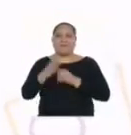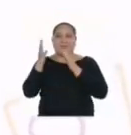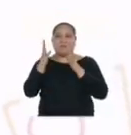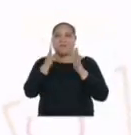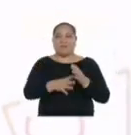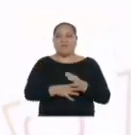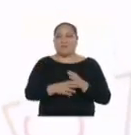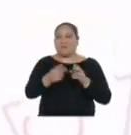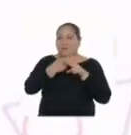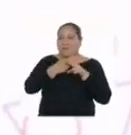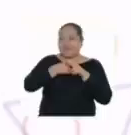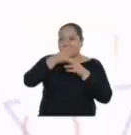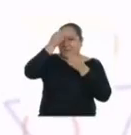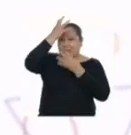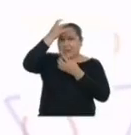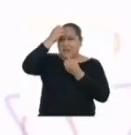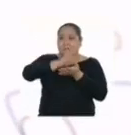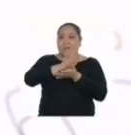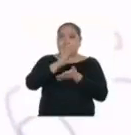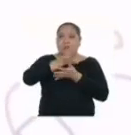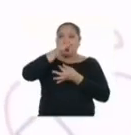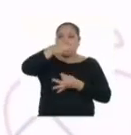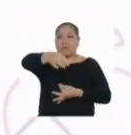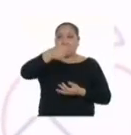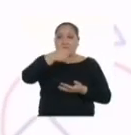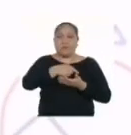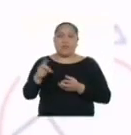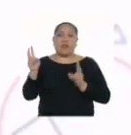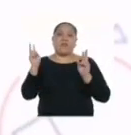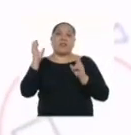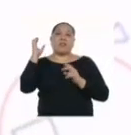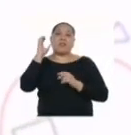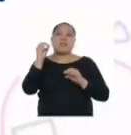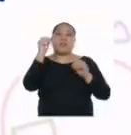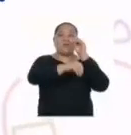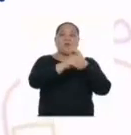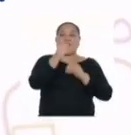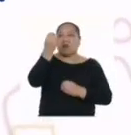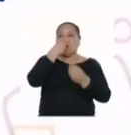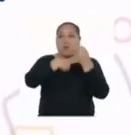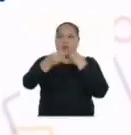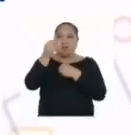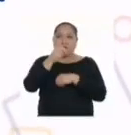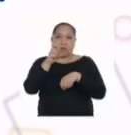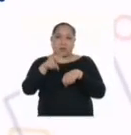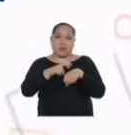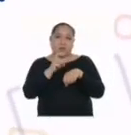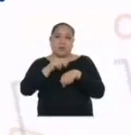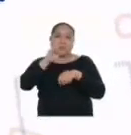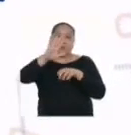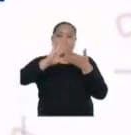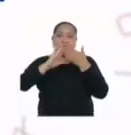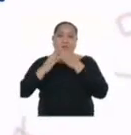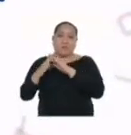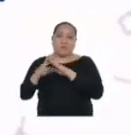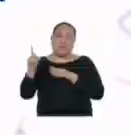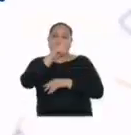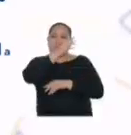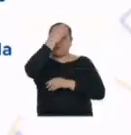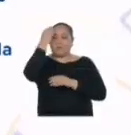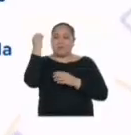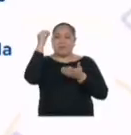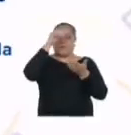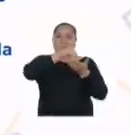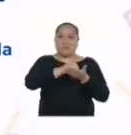Elabora un breve informe de indagación sobre las proporciones de vitaminas C presentes en los alimentos naturales que hay en tu comunidad. No olvides